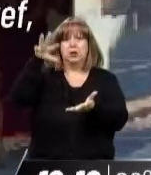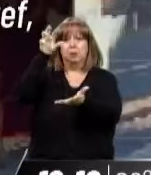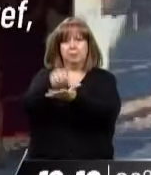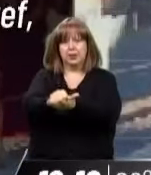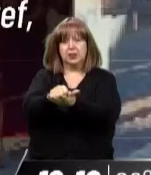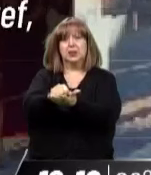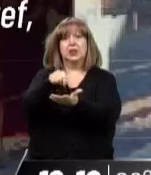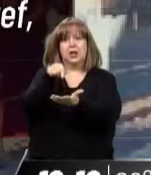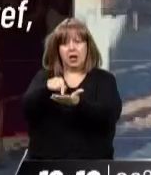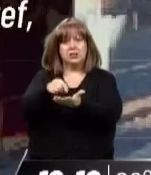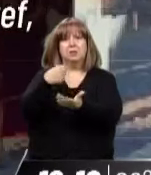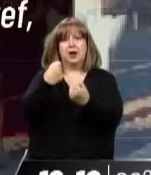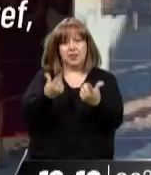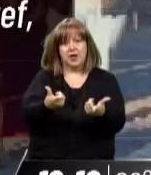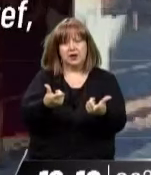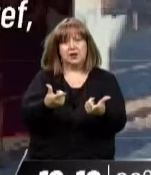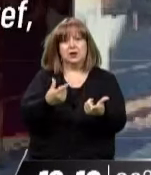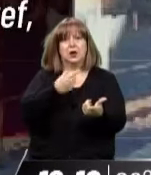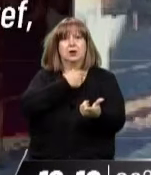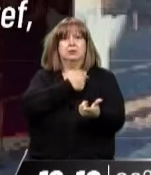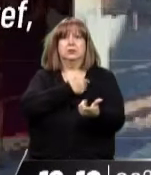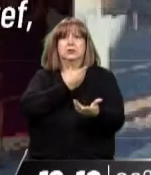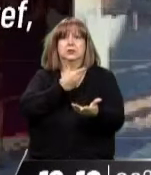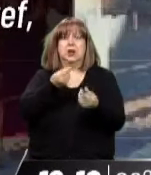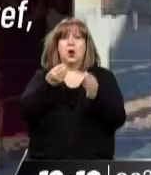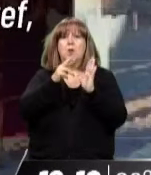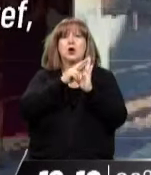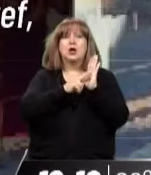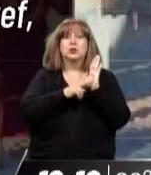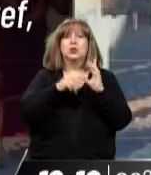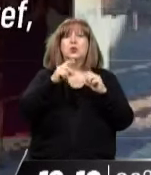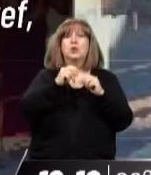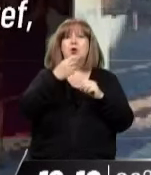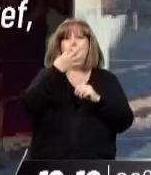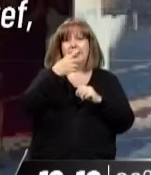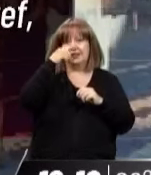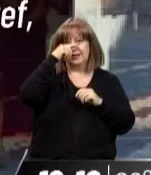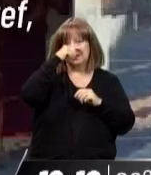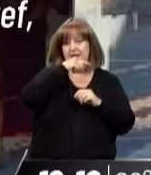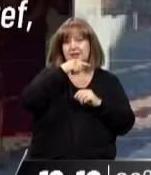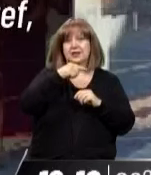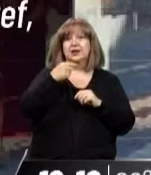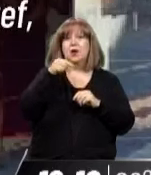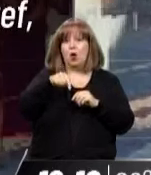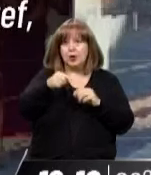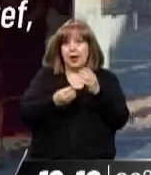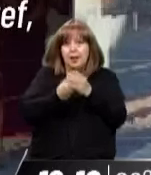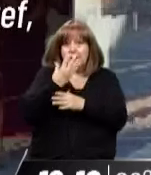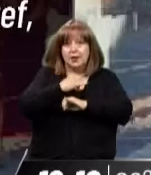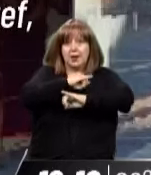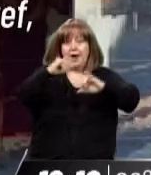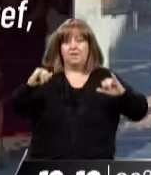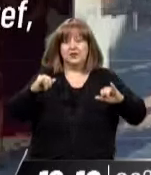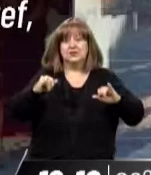Y vamos a dar algunos detalles de la resolución número 47, que se ha conocido en el día de hoy,